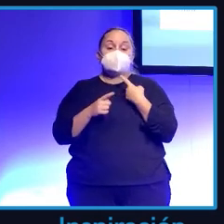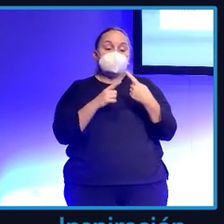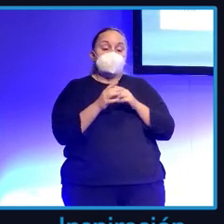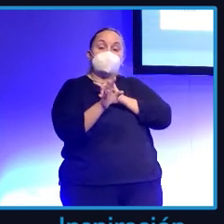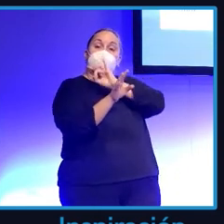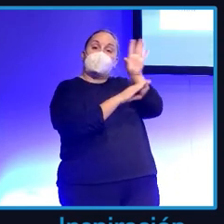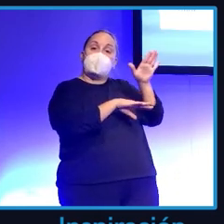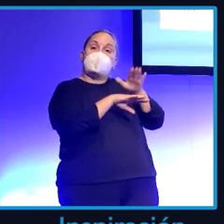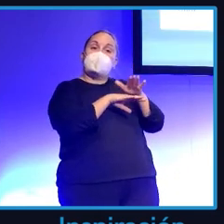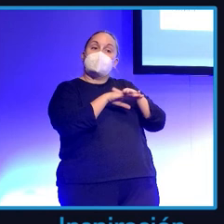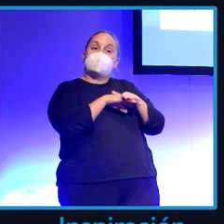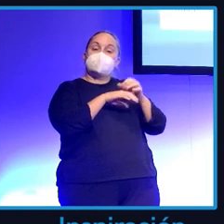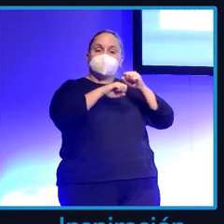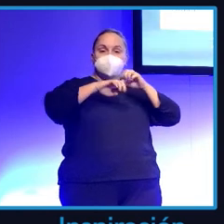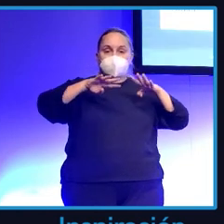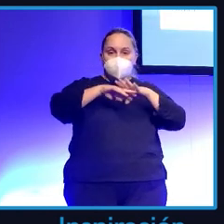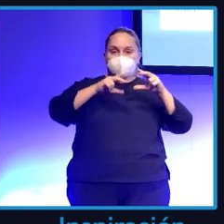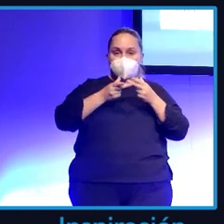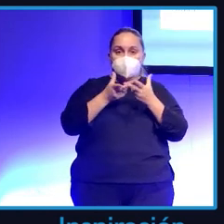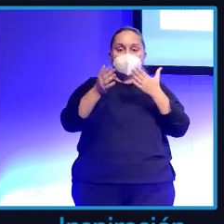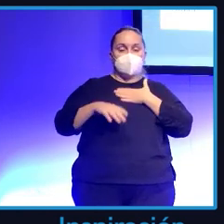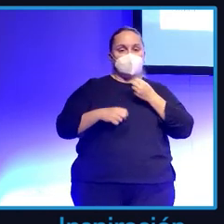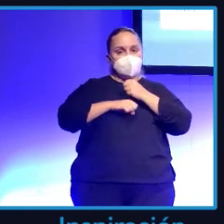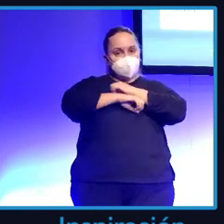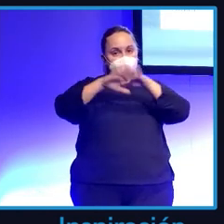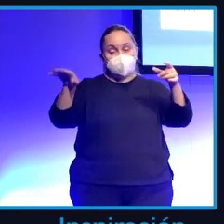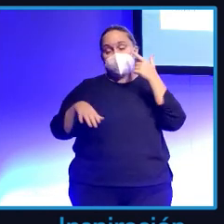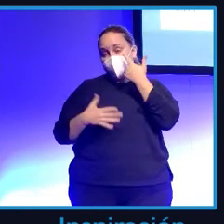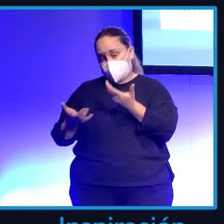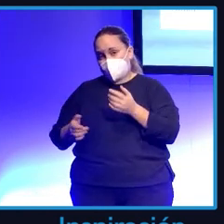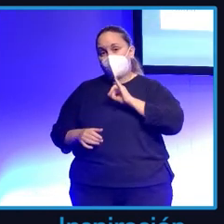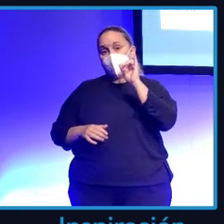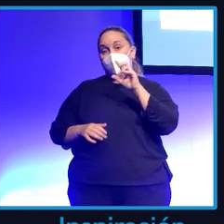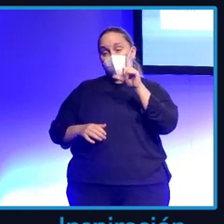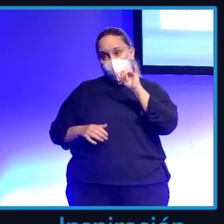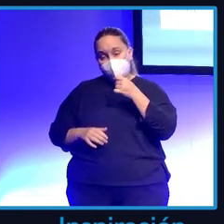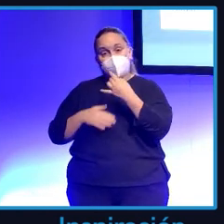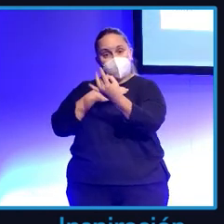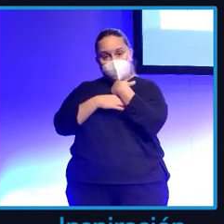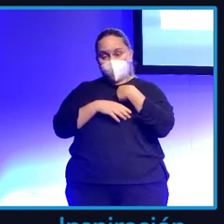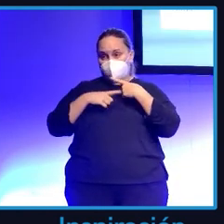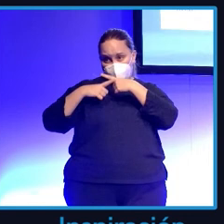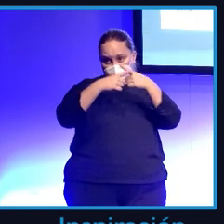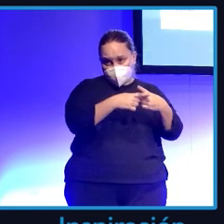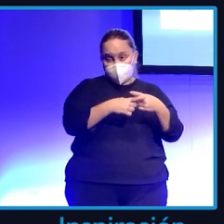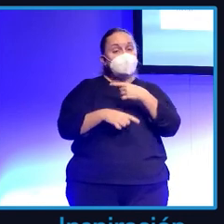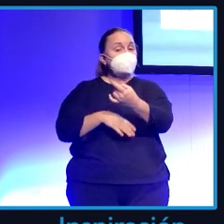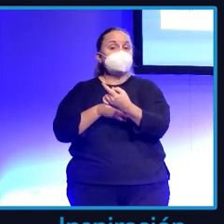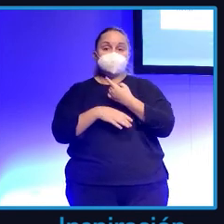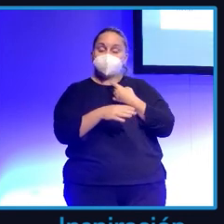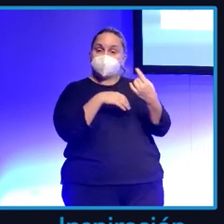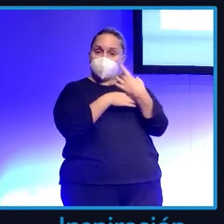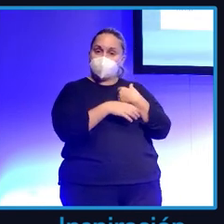muy bonito para que yo lo sacara en mis redes. Y yo le dije, ver, Julián, digo yo, si tú me lo mandas, yo lo saco. Yo me lo mando y lo saqué.